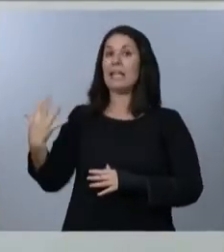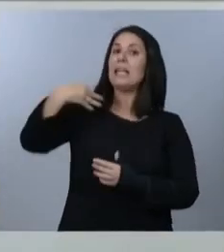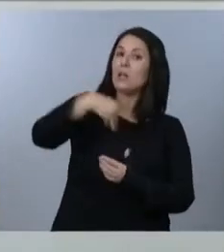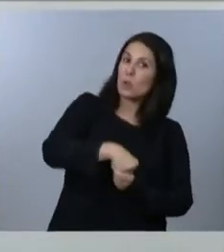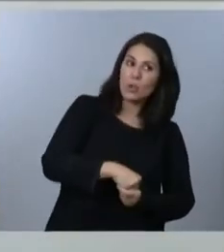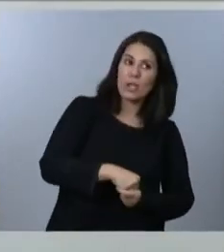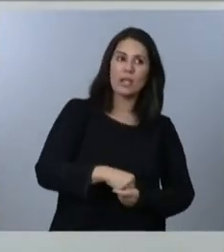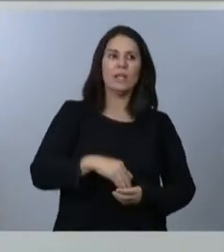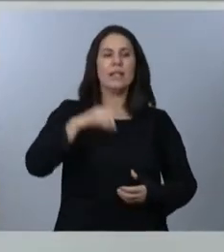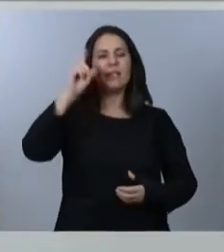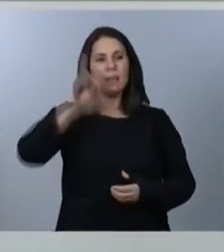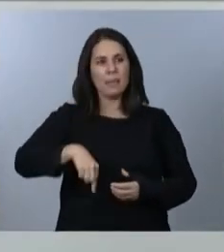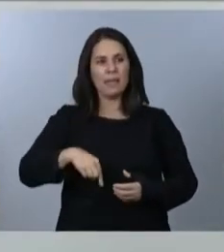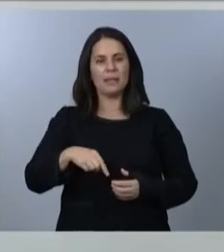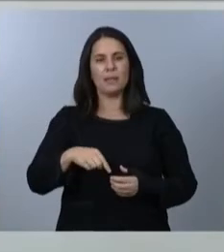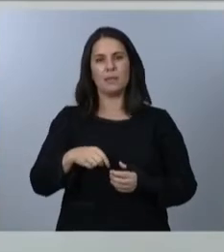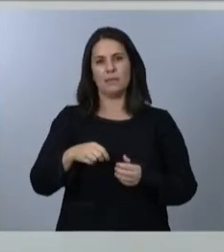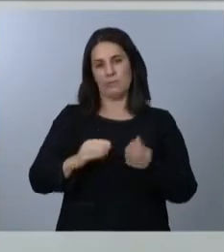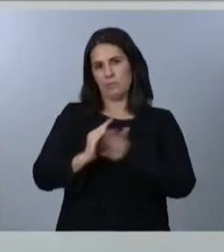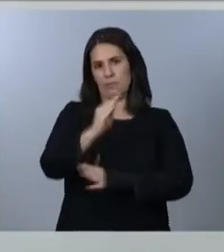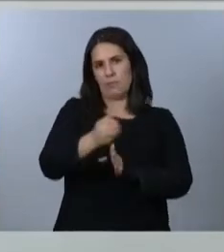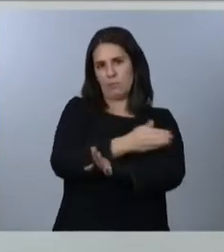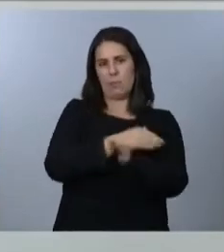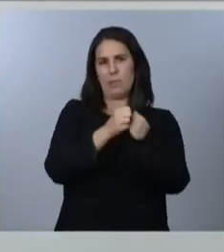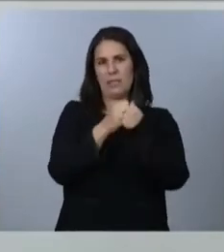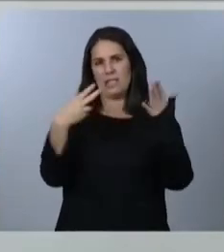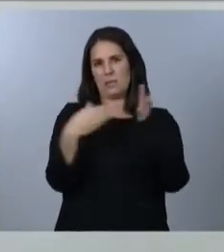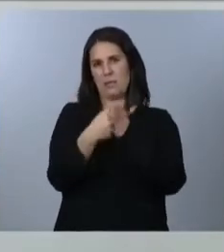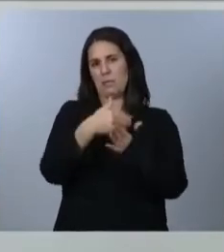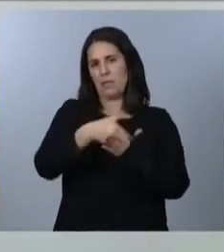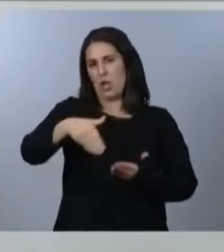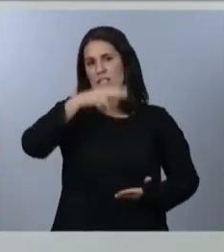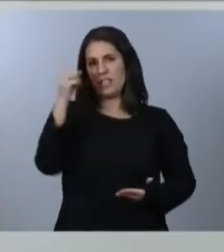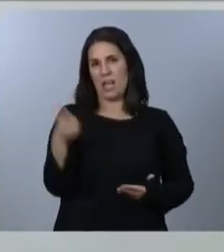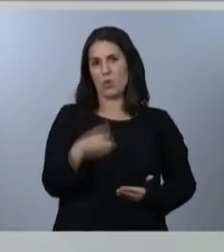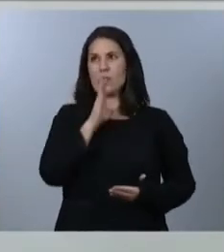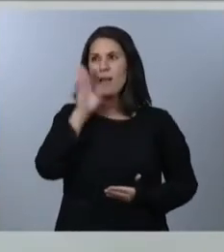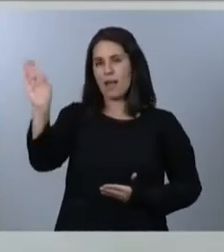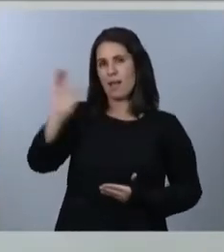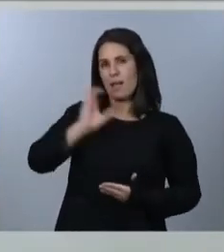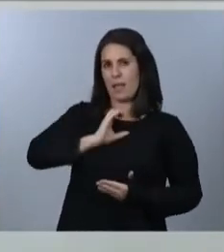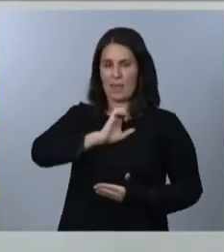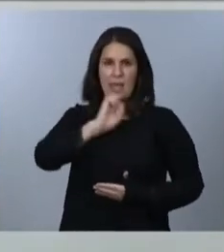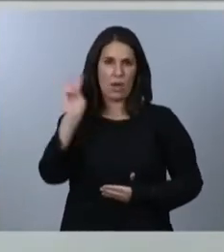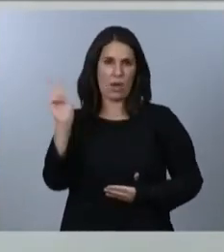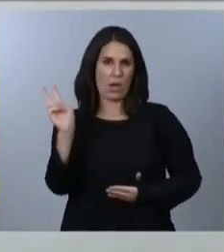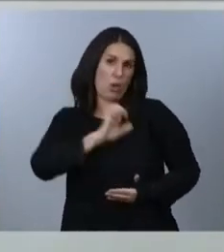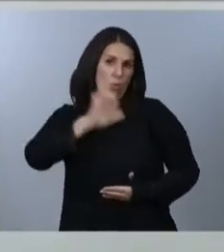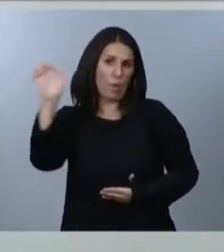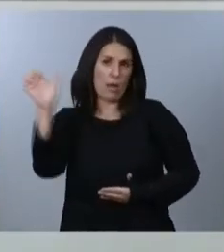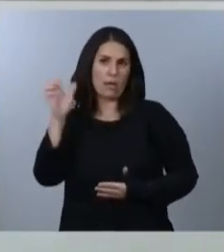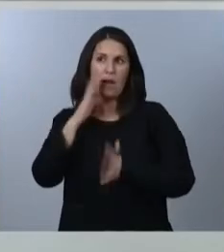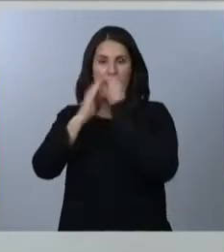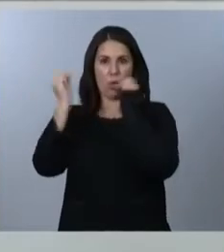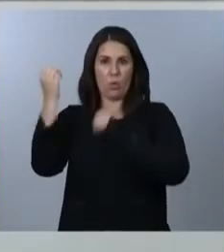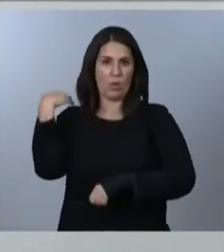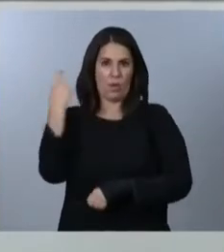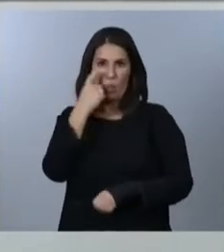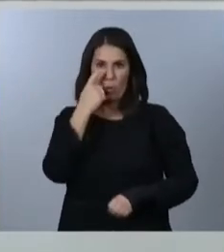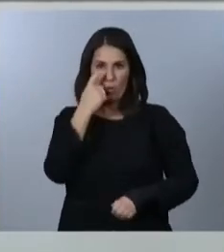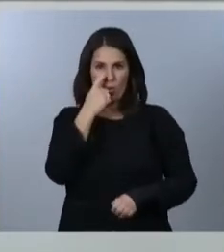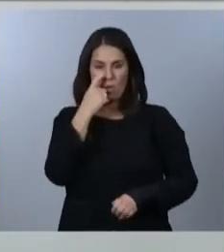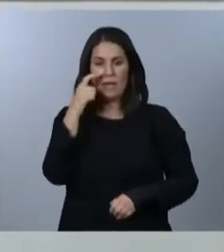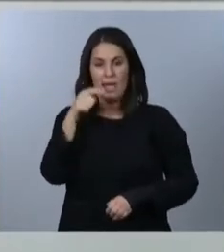de los 27.000 millones de euros provenientes de los fondos de recuperación europeos alcanzados como acuerdo el pasado mes de julio, que van a ser